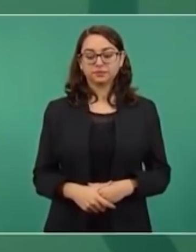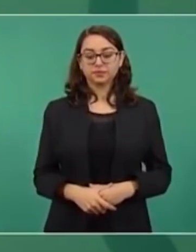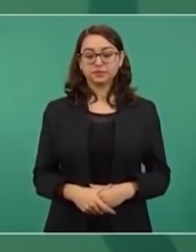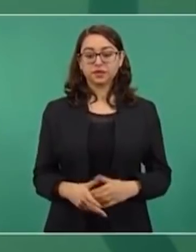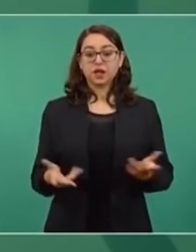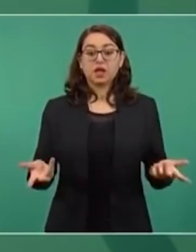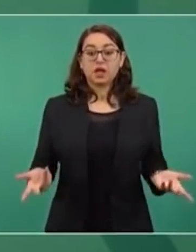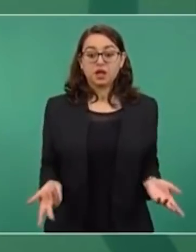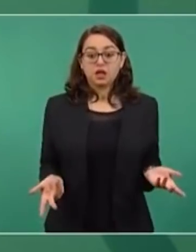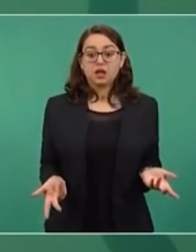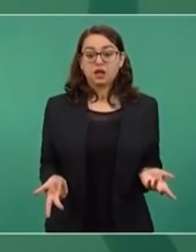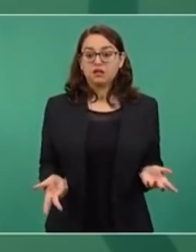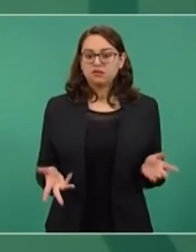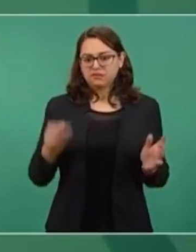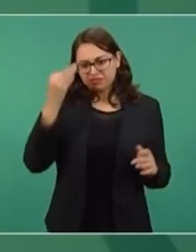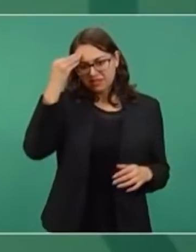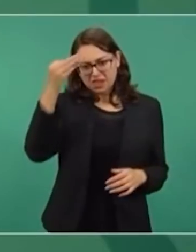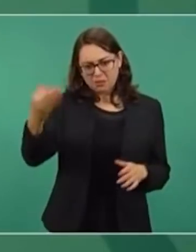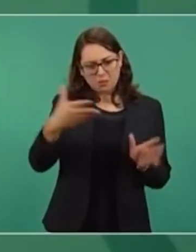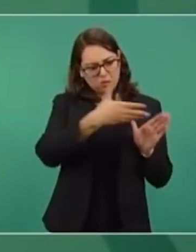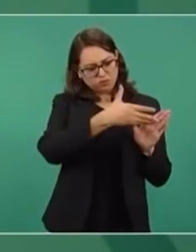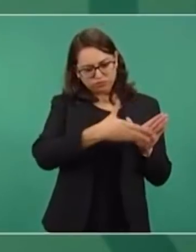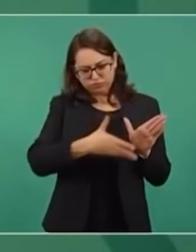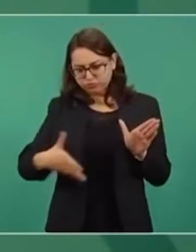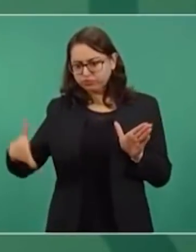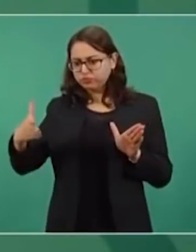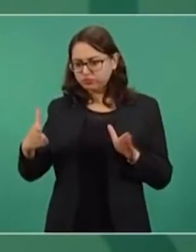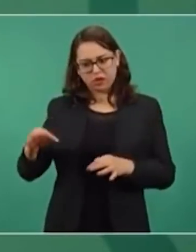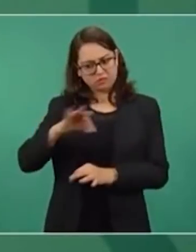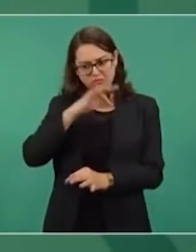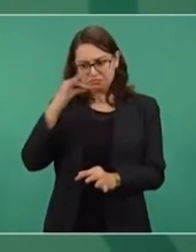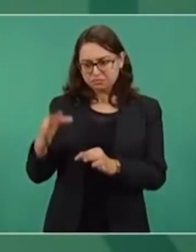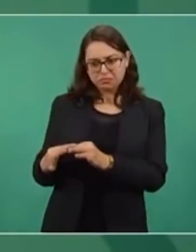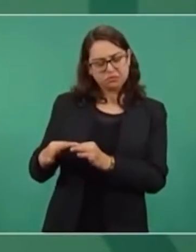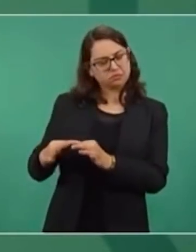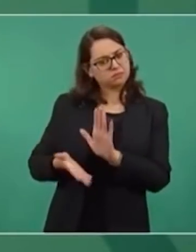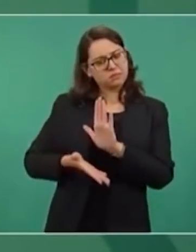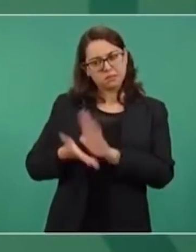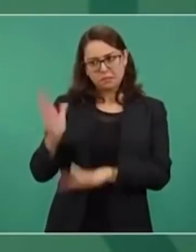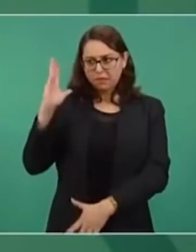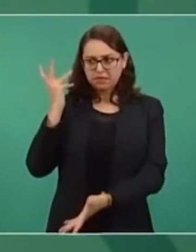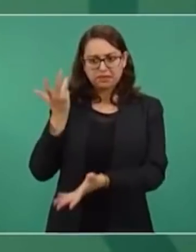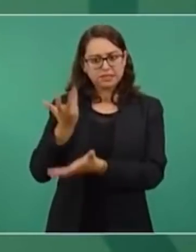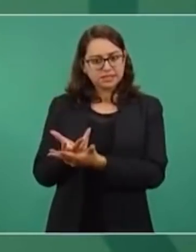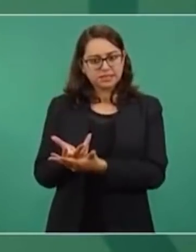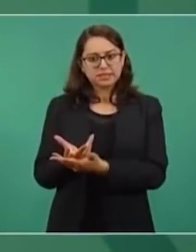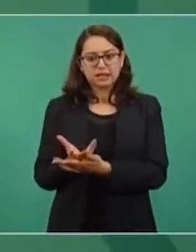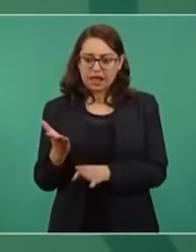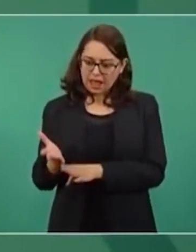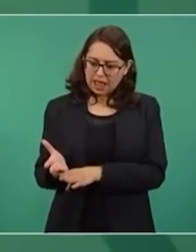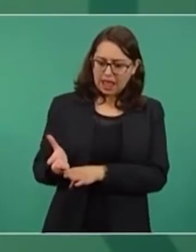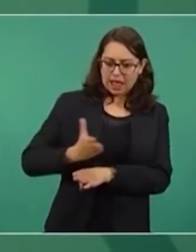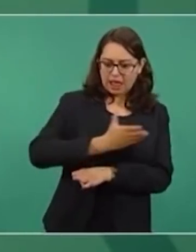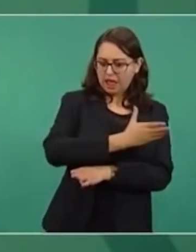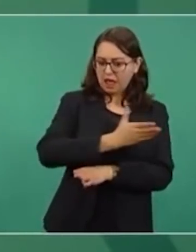tiempo la oportunidad de servir.